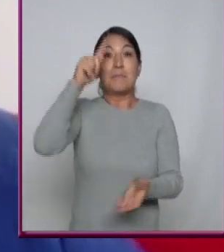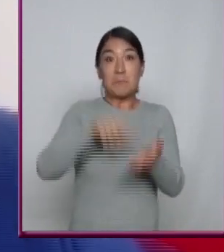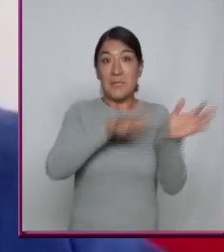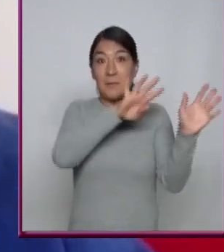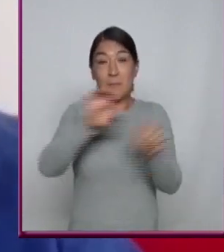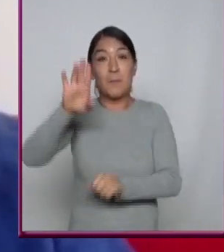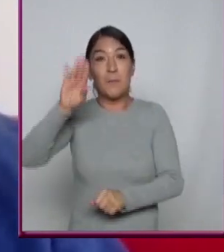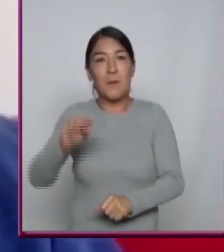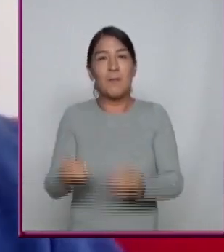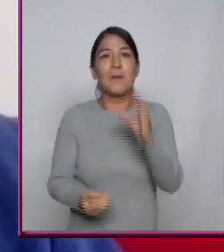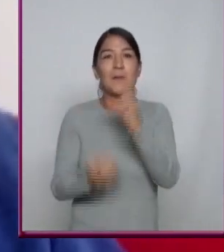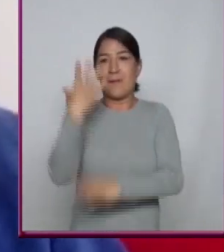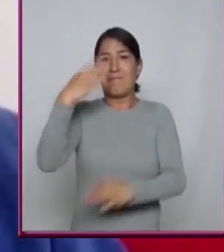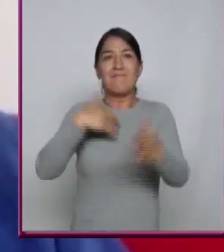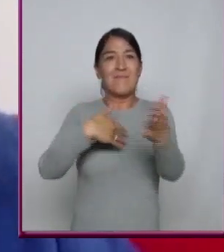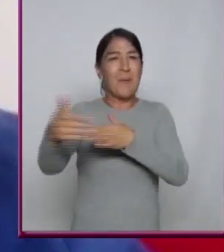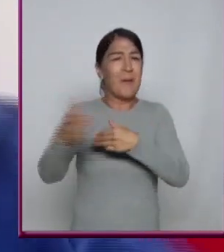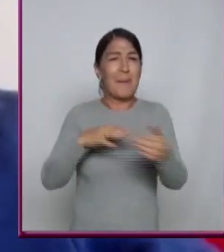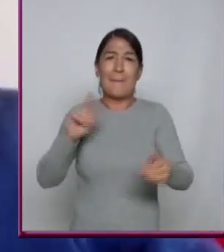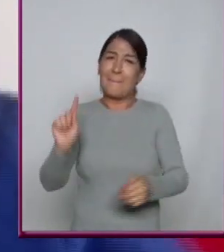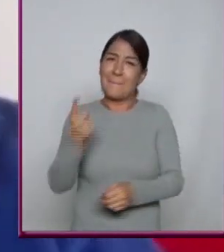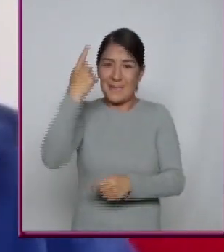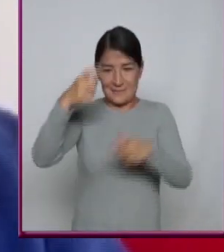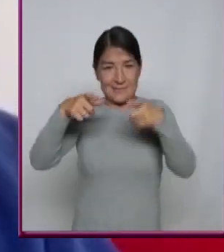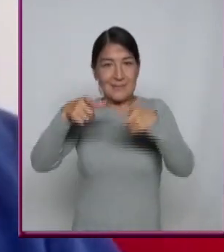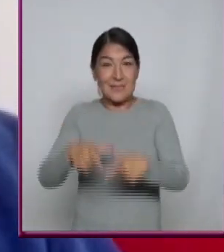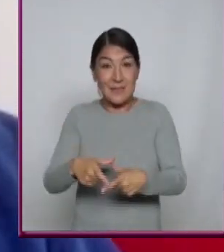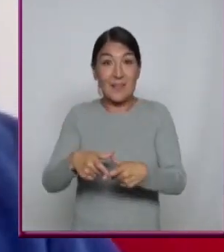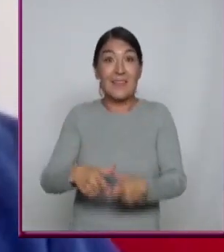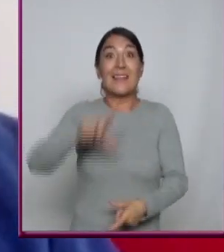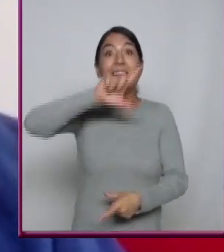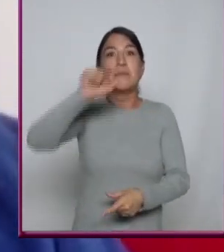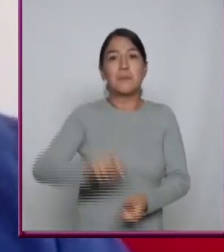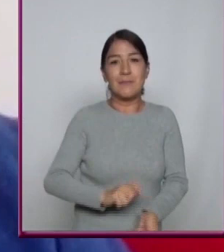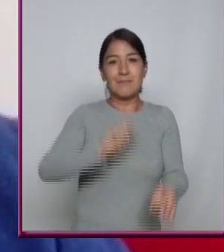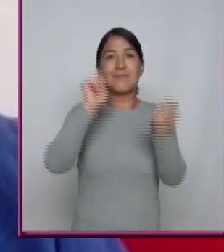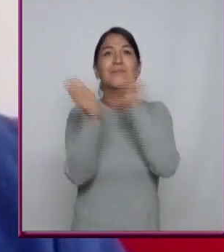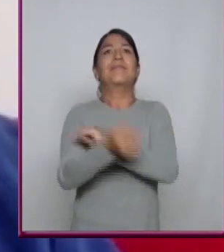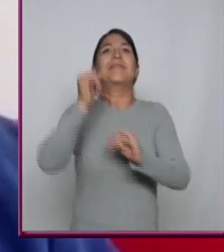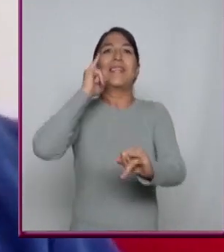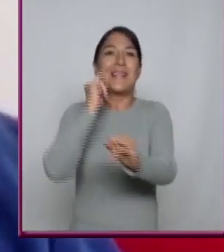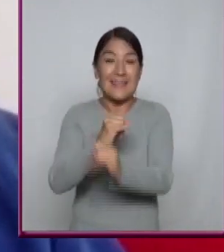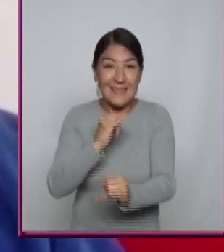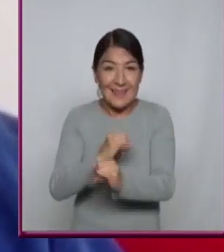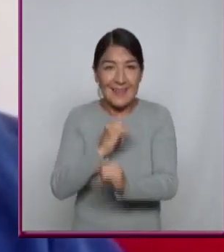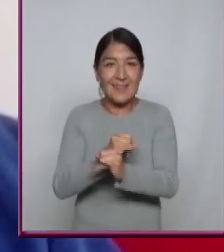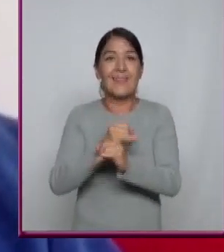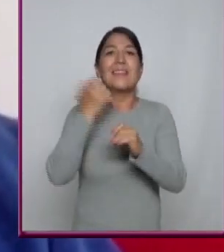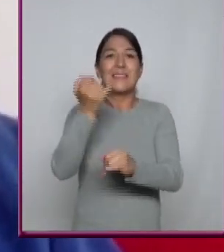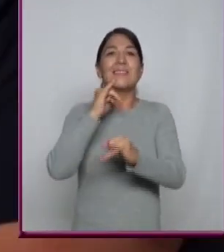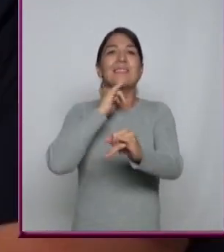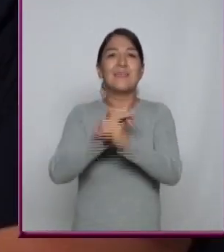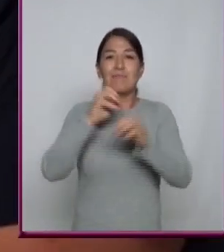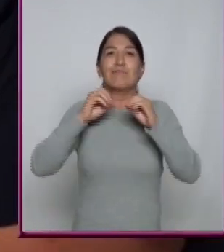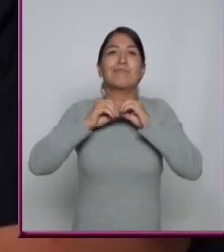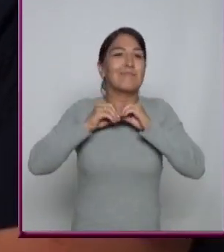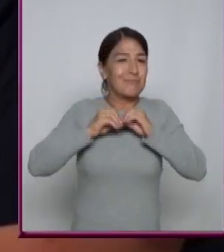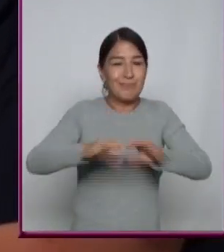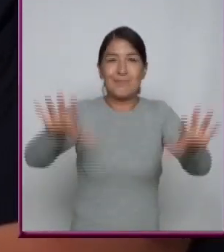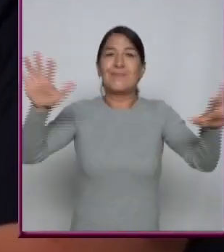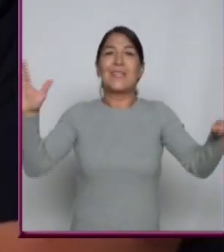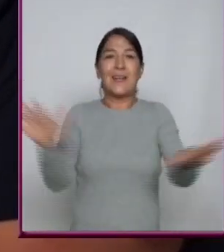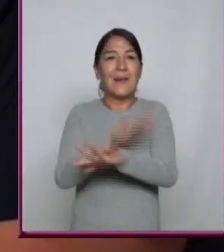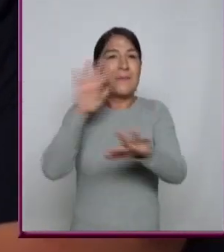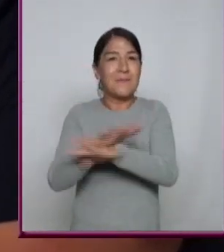imperó el CD Hasta que ya después llegó el internet Y vino a cambiar la industria de la música Y la forma en que